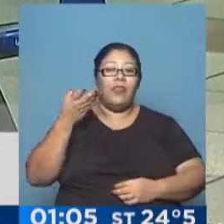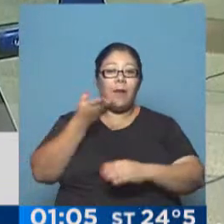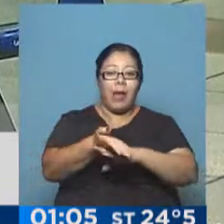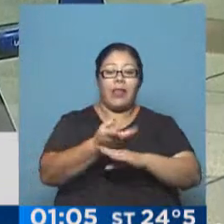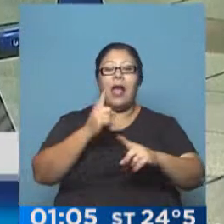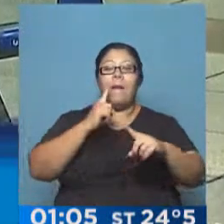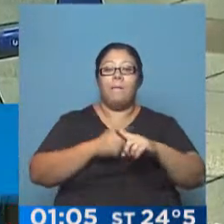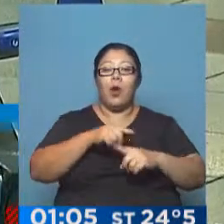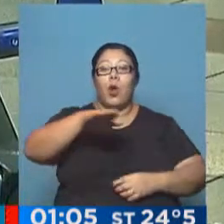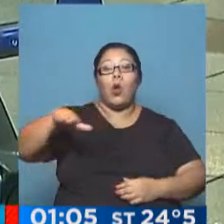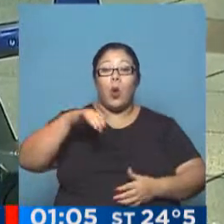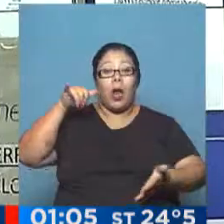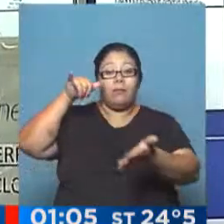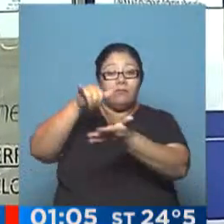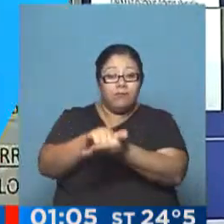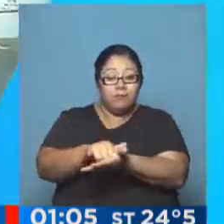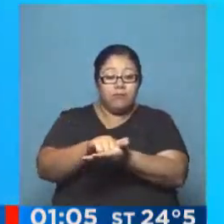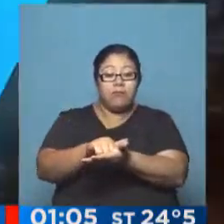uso de la terminal aérea.